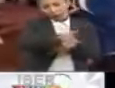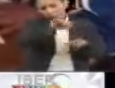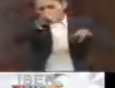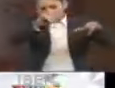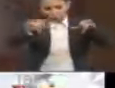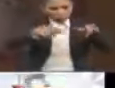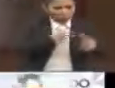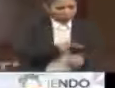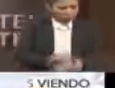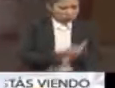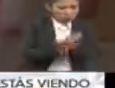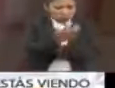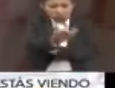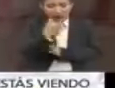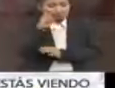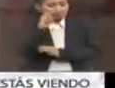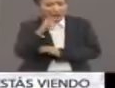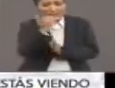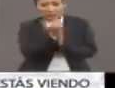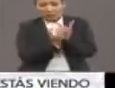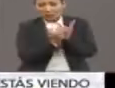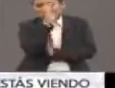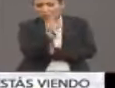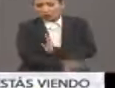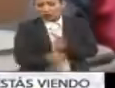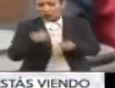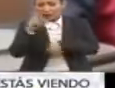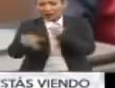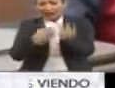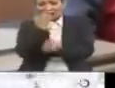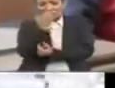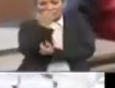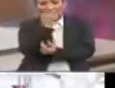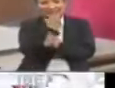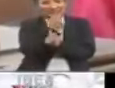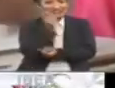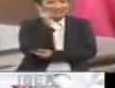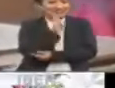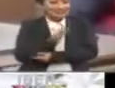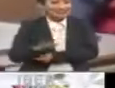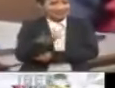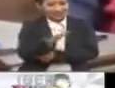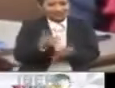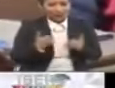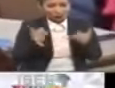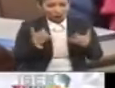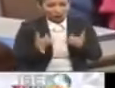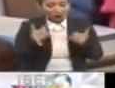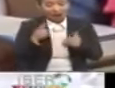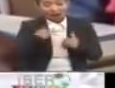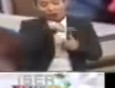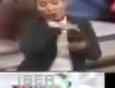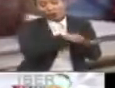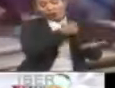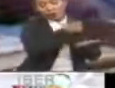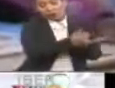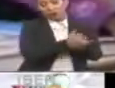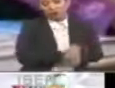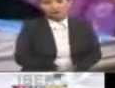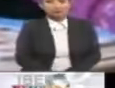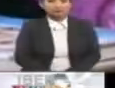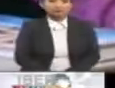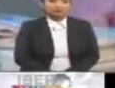y en situación de pobreza presentan menor porcentaje de asistencia a los planteles educativos de adolescentes que en las zonas urbanas.